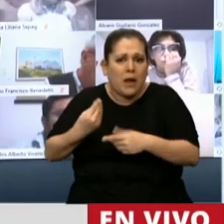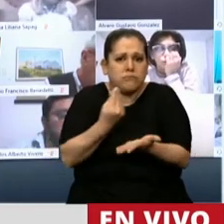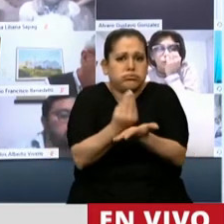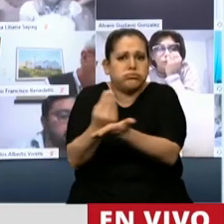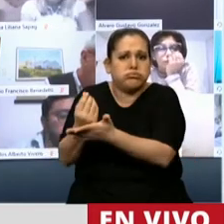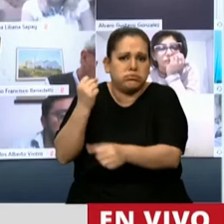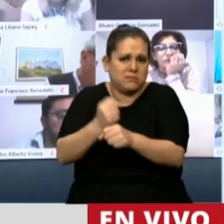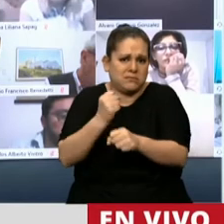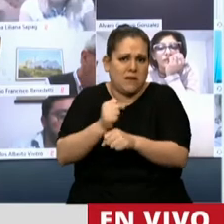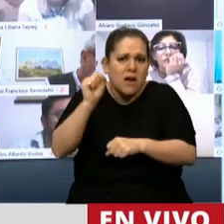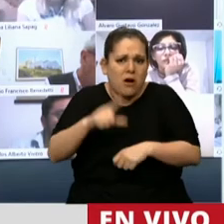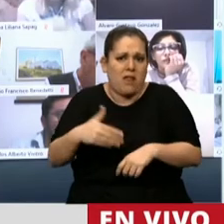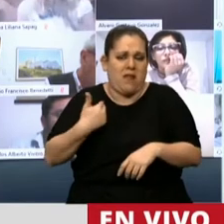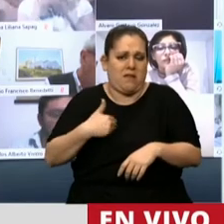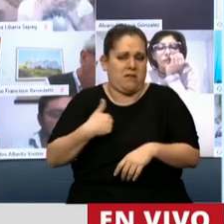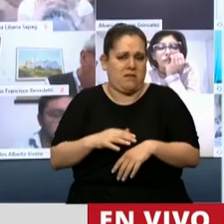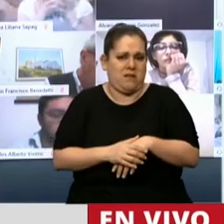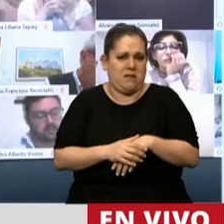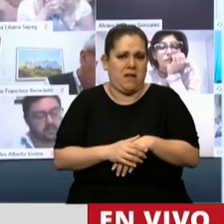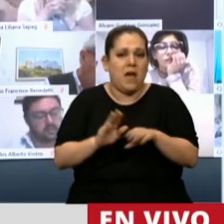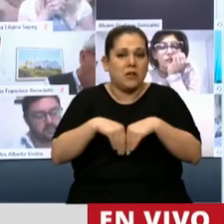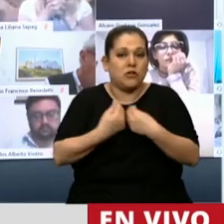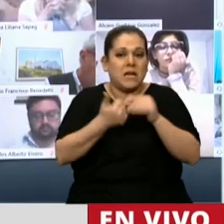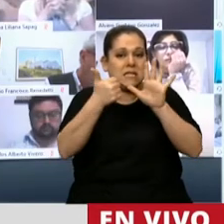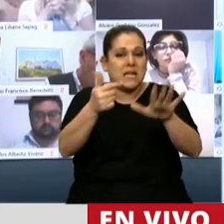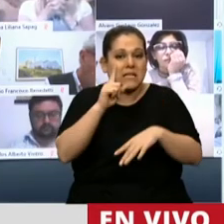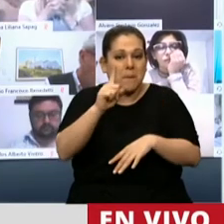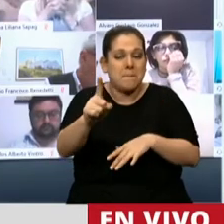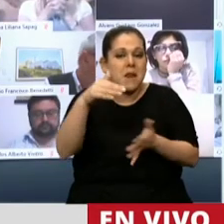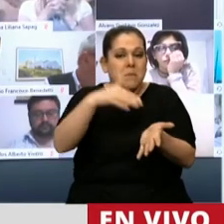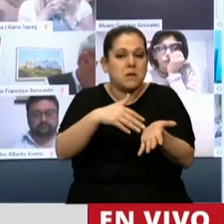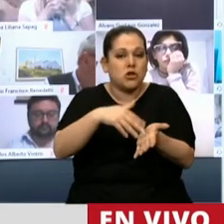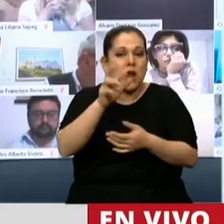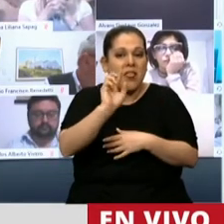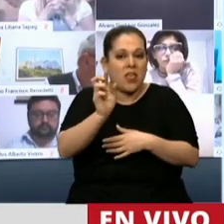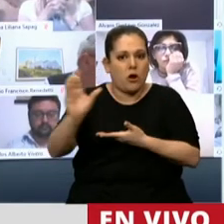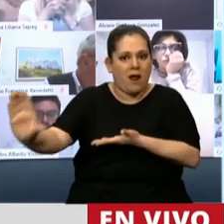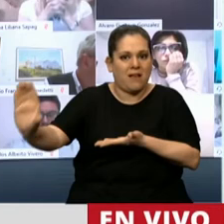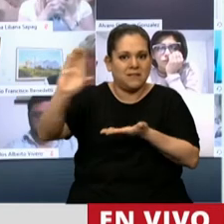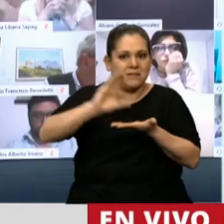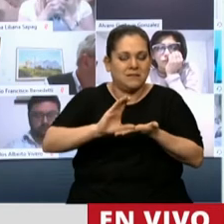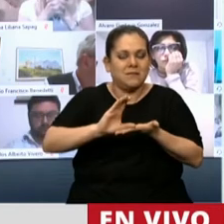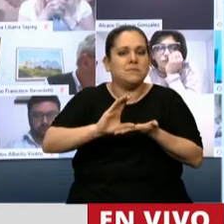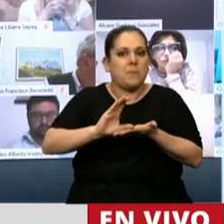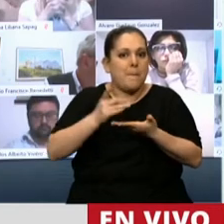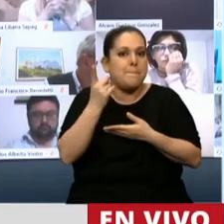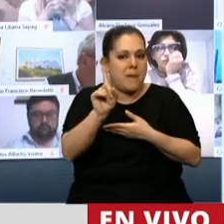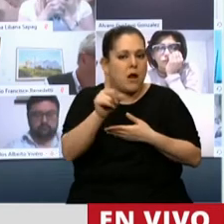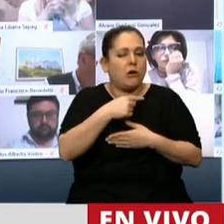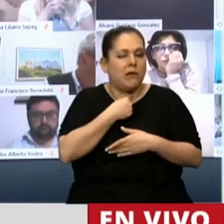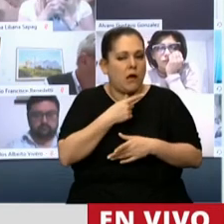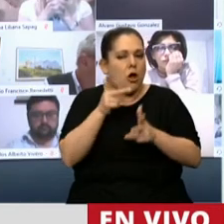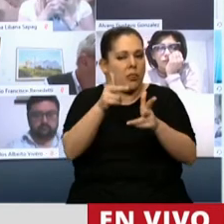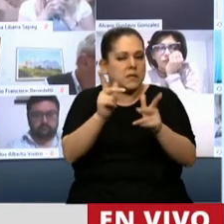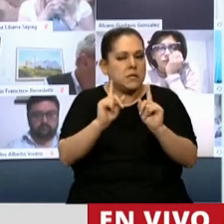en la República Argentina. Aportan 6.000 millones de dólares el sector. Pero sí quiero también